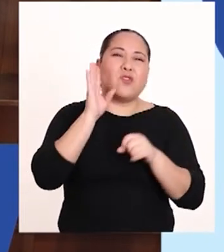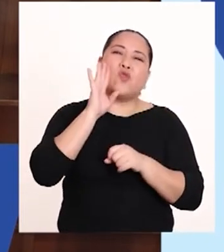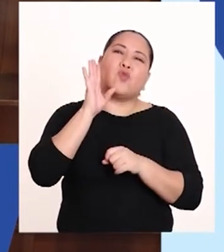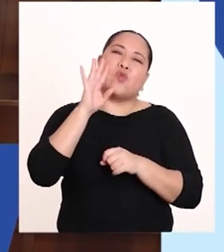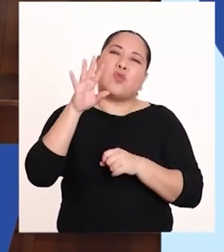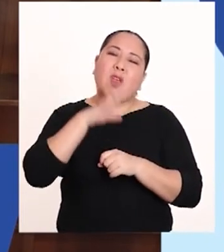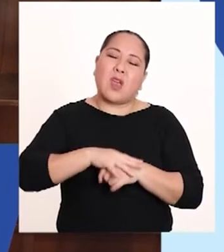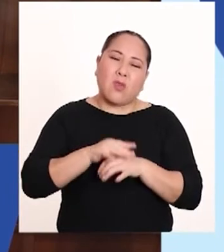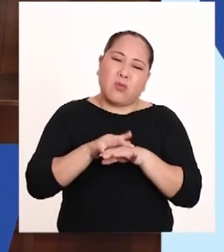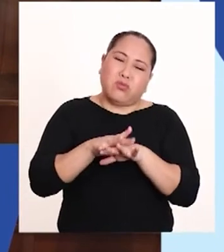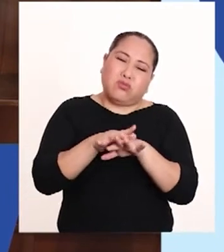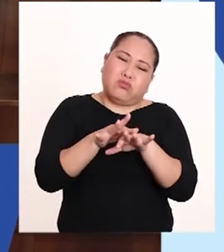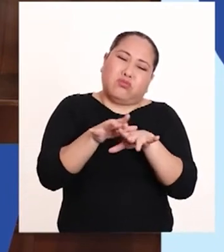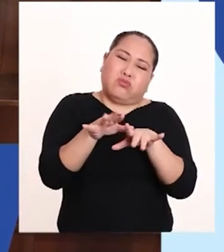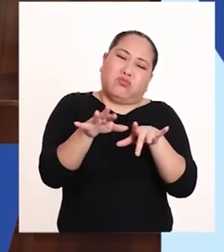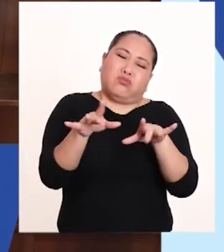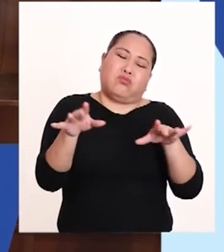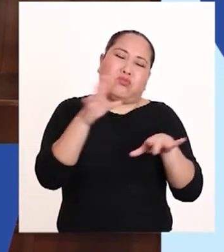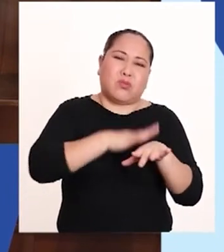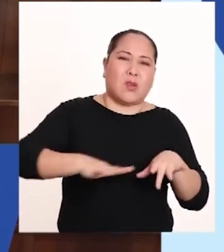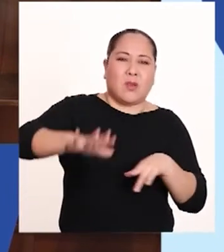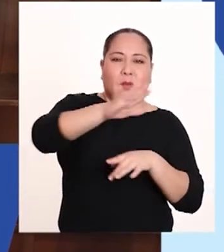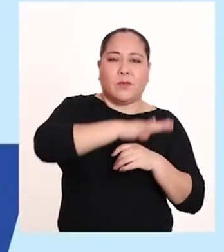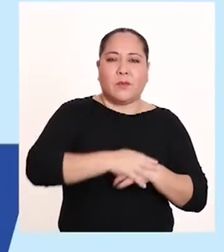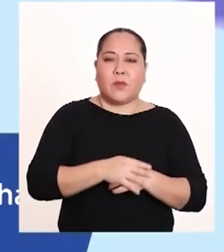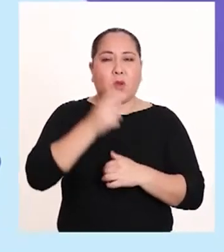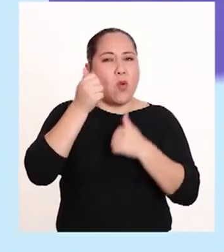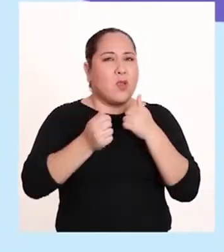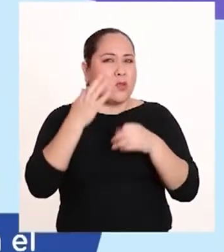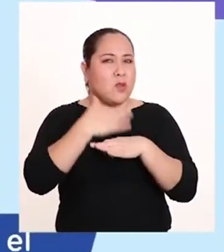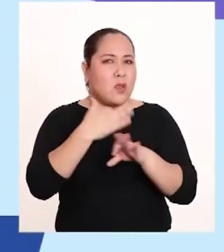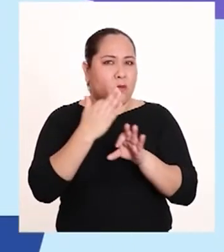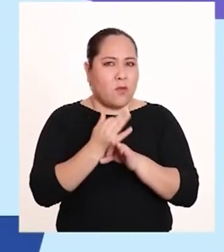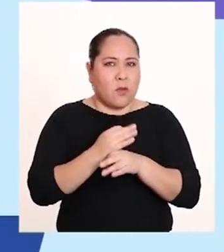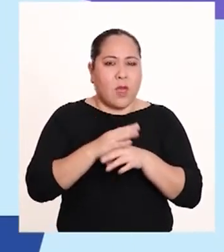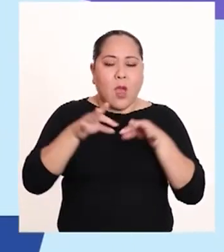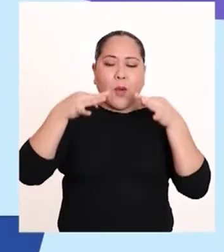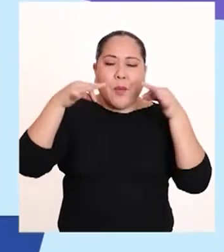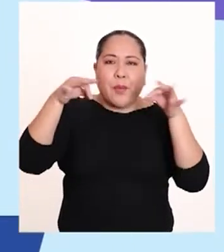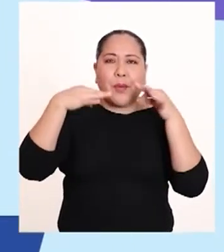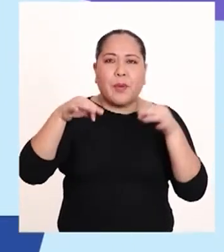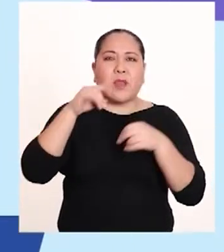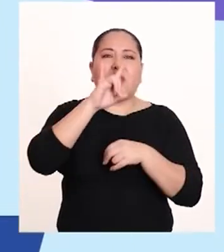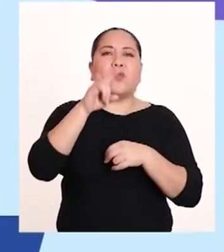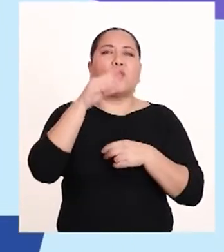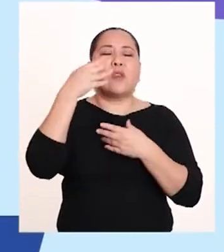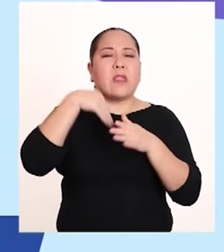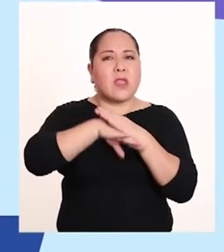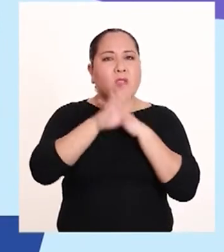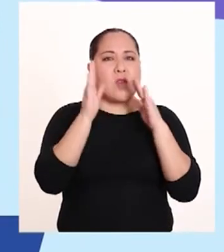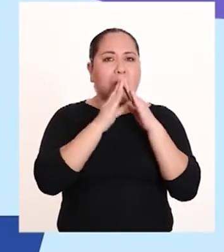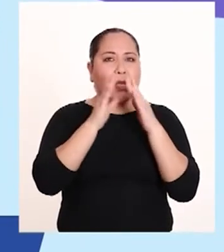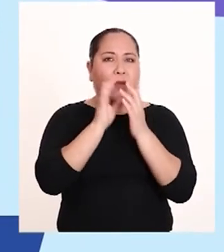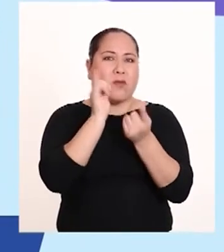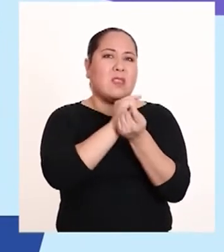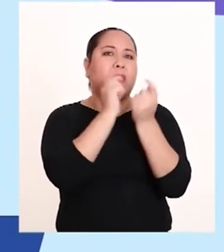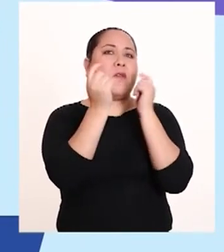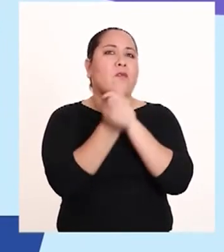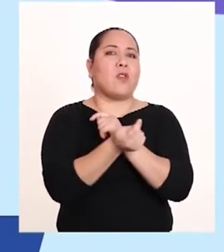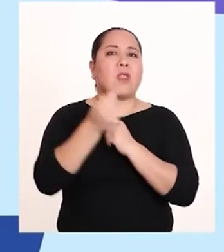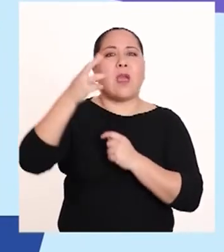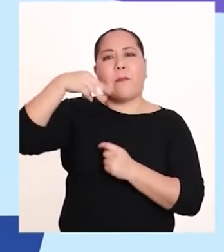contaminando así extensas áreas del ambiente. ¿Cuáles son los tipos de plástico que se utilizan en el hogar y que pueden